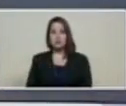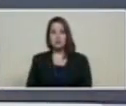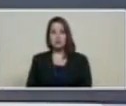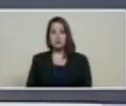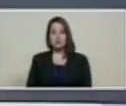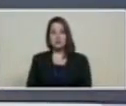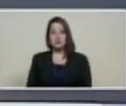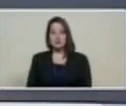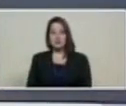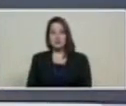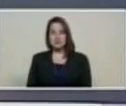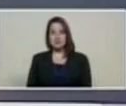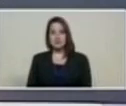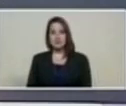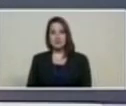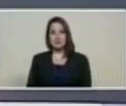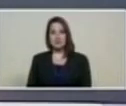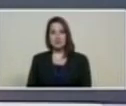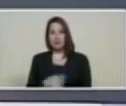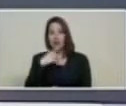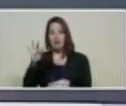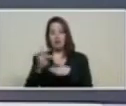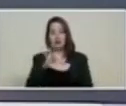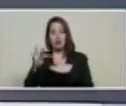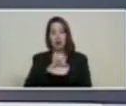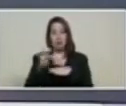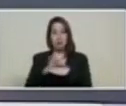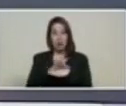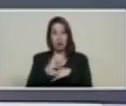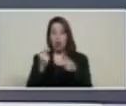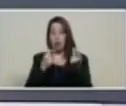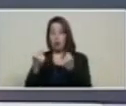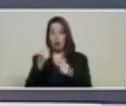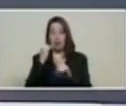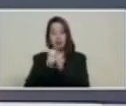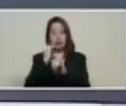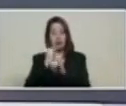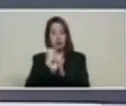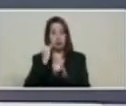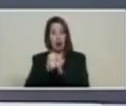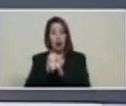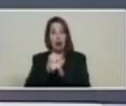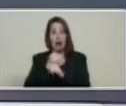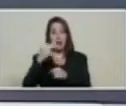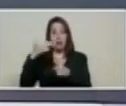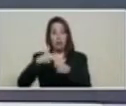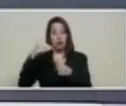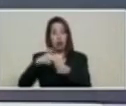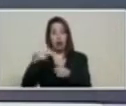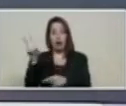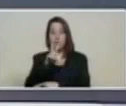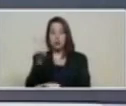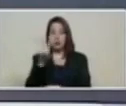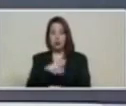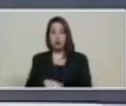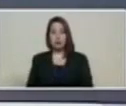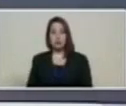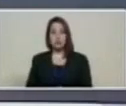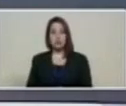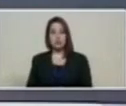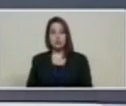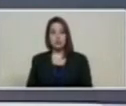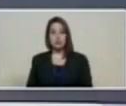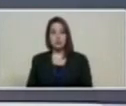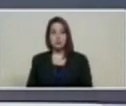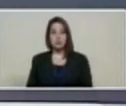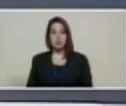publicado y es el libro rector del funcionamiento de la moneda digital petrolera venezolana ahora ¿cómo se